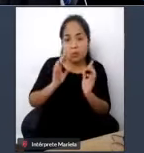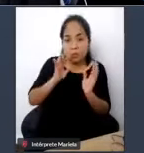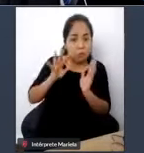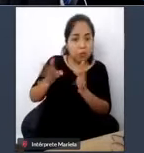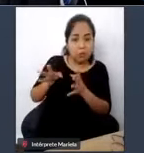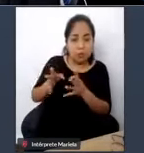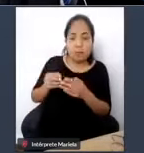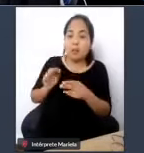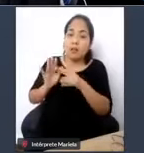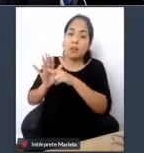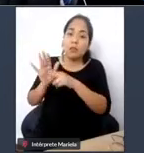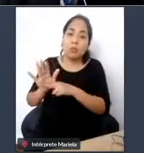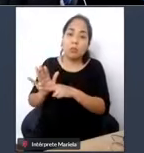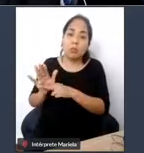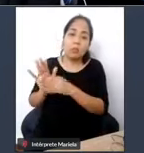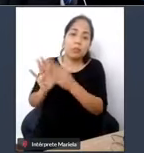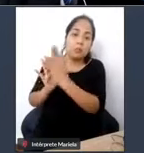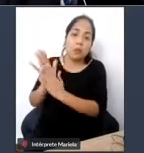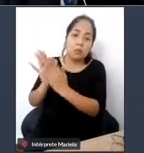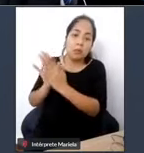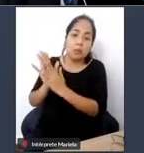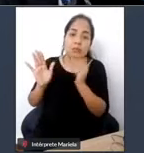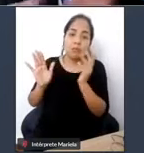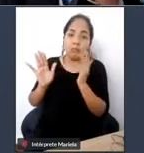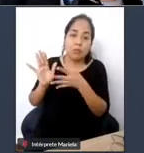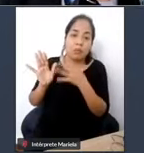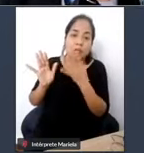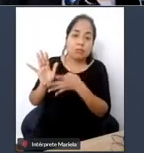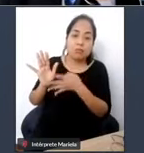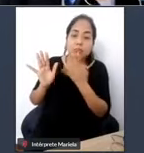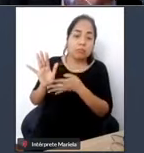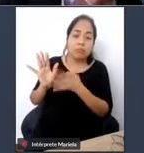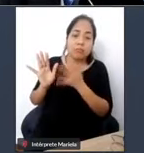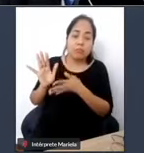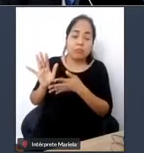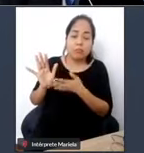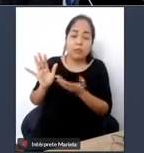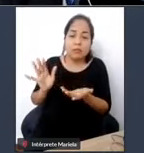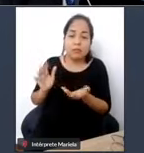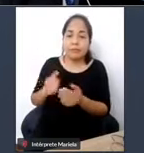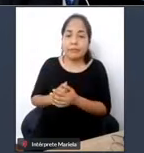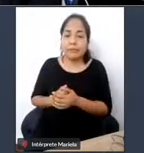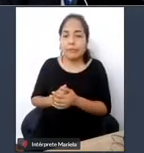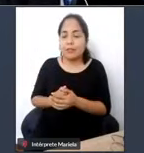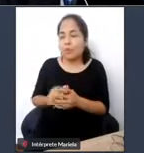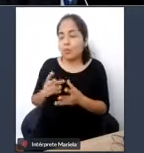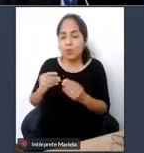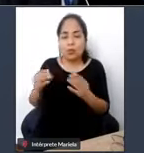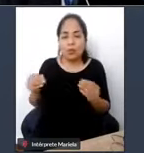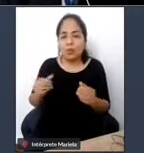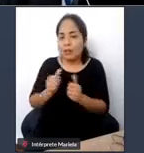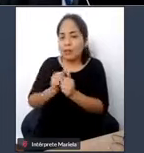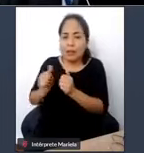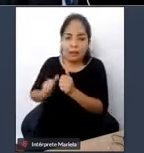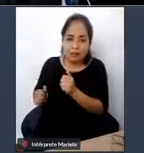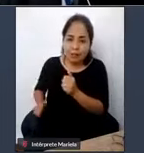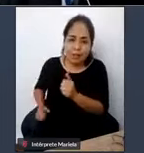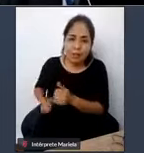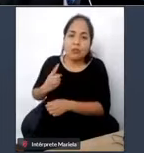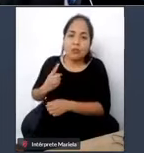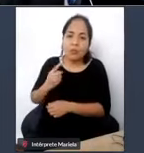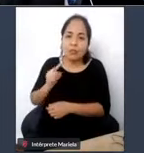nunca lograremos que este atraso de más de 15 años que tenemos en materia de discapacidad pueda remontarse